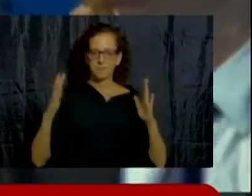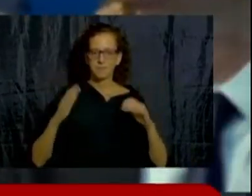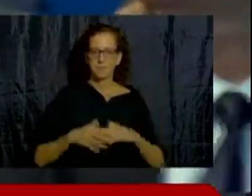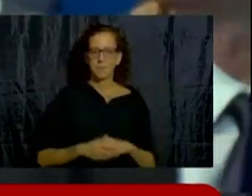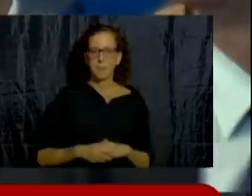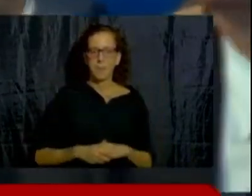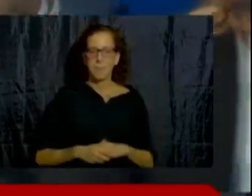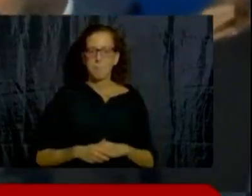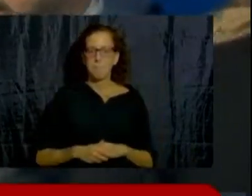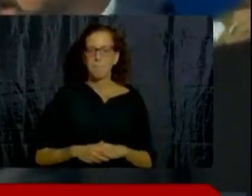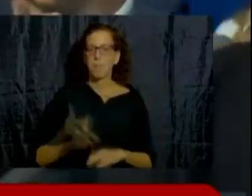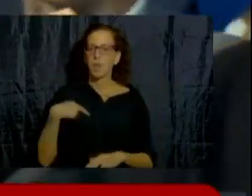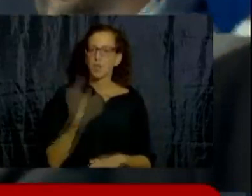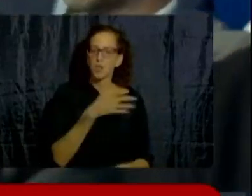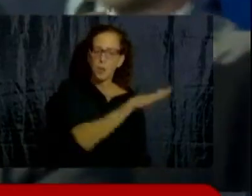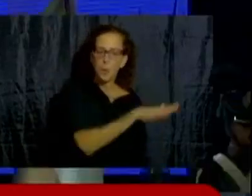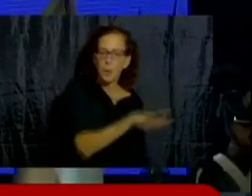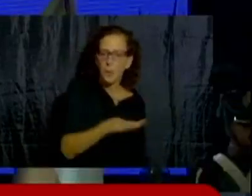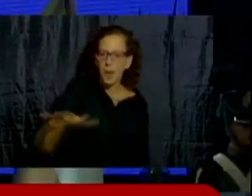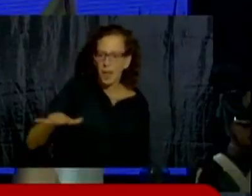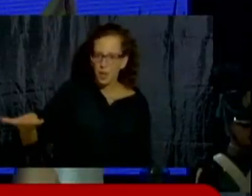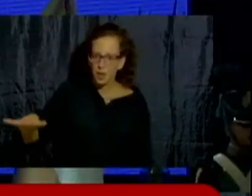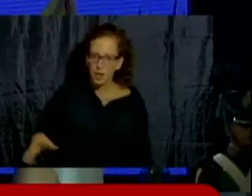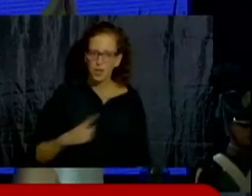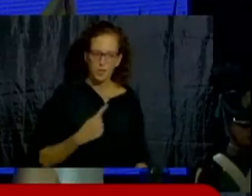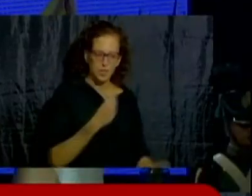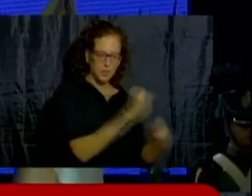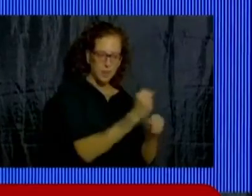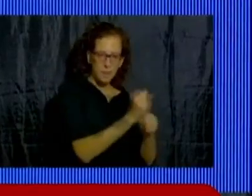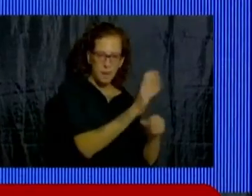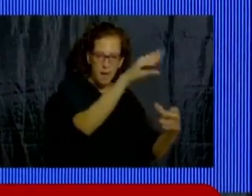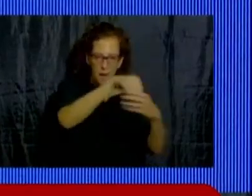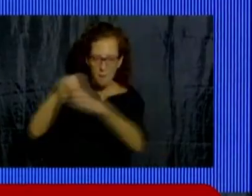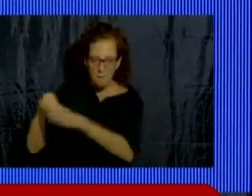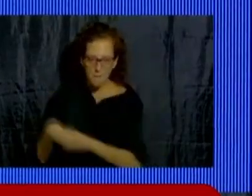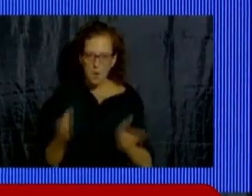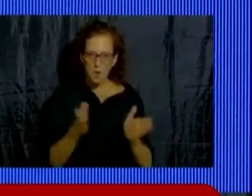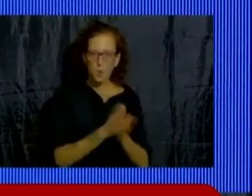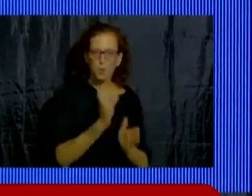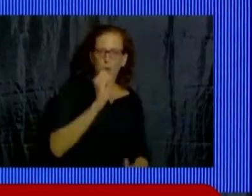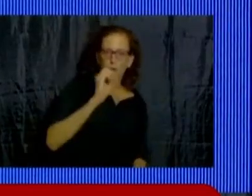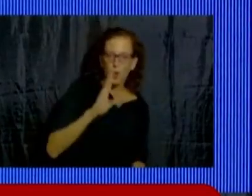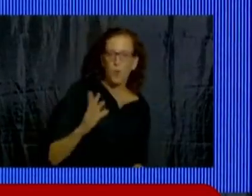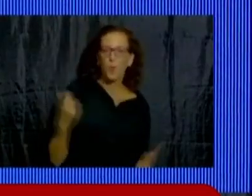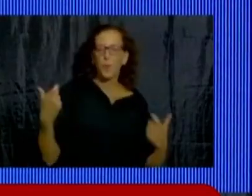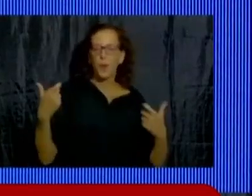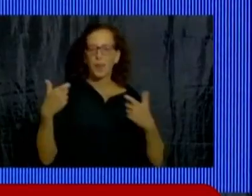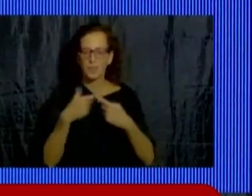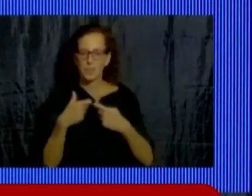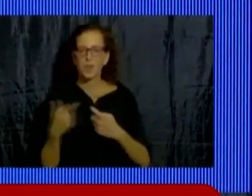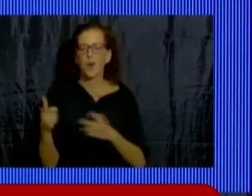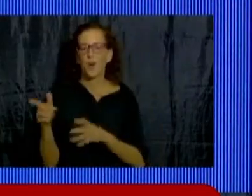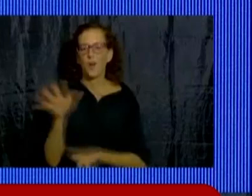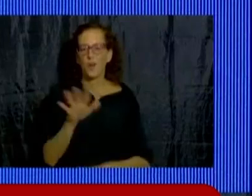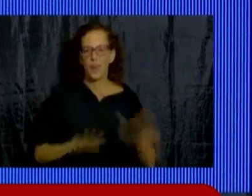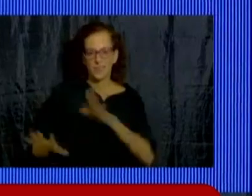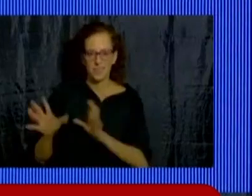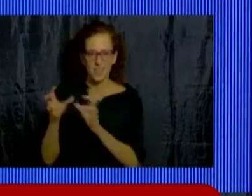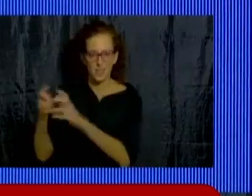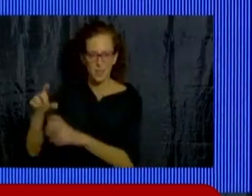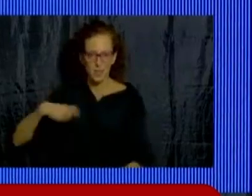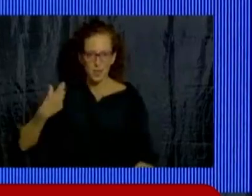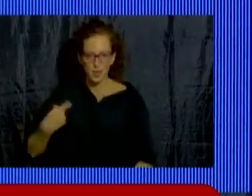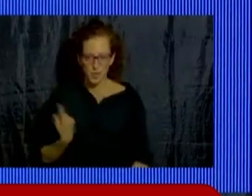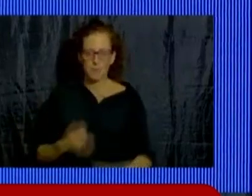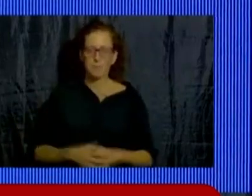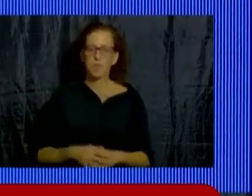Trabajamos en cada barrio con sus centros vecinales, sus clubes, sus organizaciones sociales. Trabajamos codo a codo y pido un